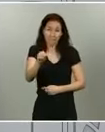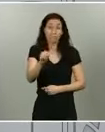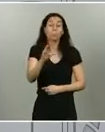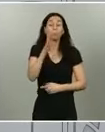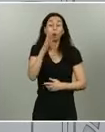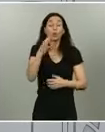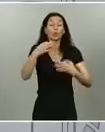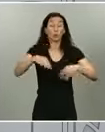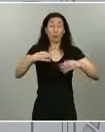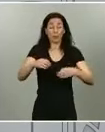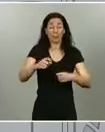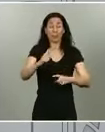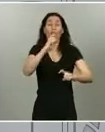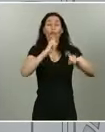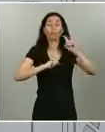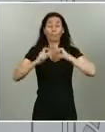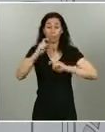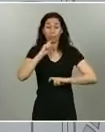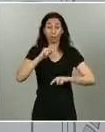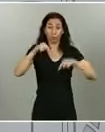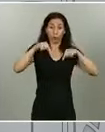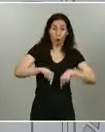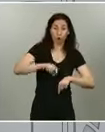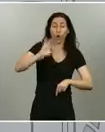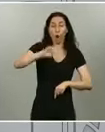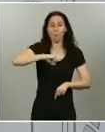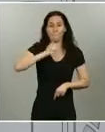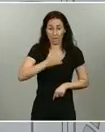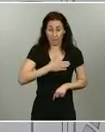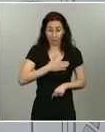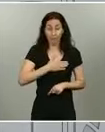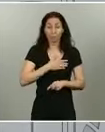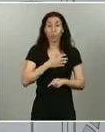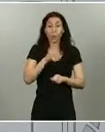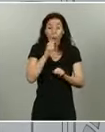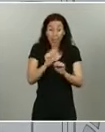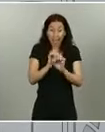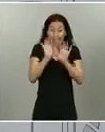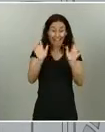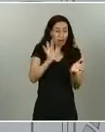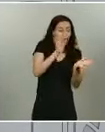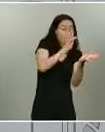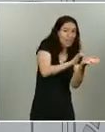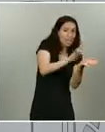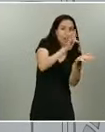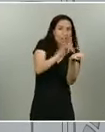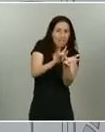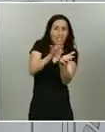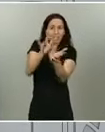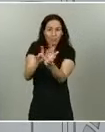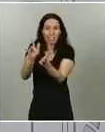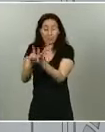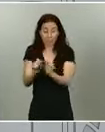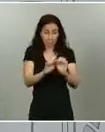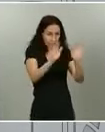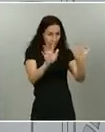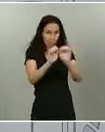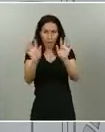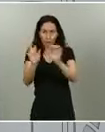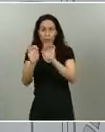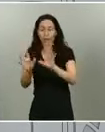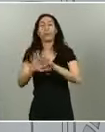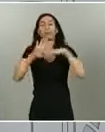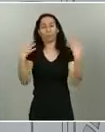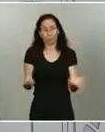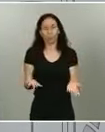todos esos posibles problemas de fechas, se corregirá completamente y se darán los datos completos. Y además se pondrá a